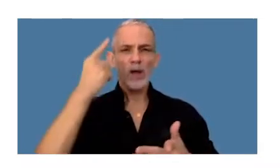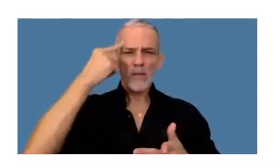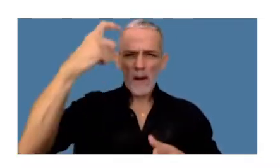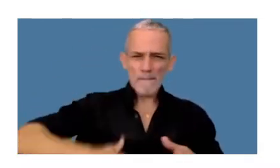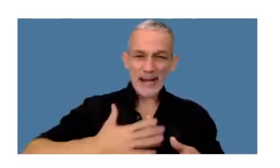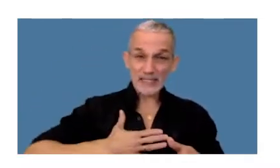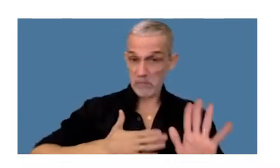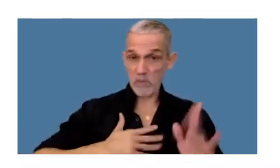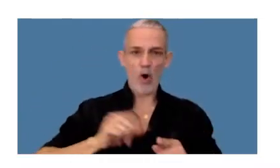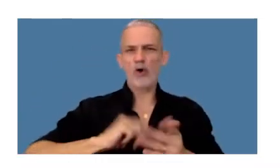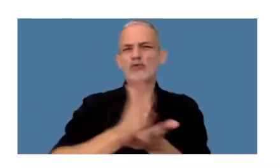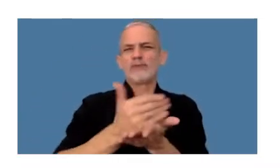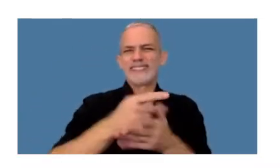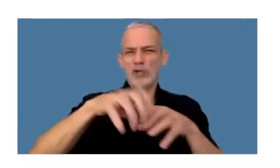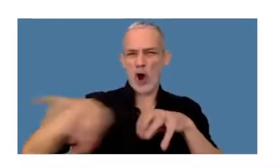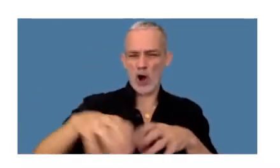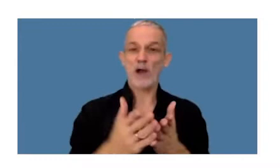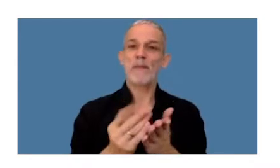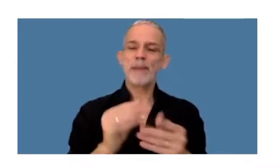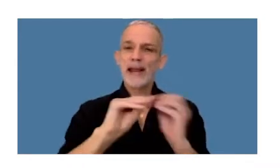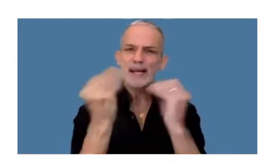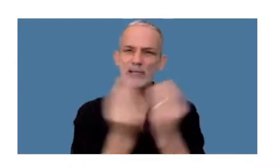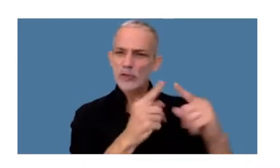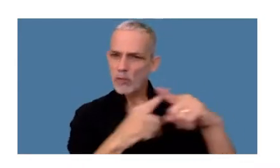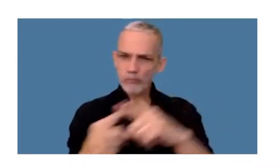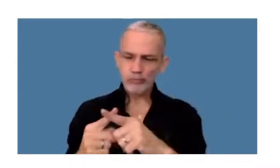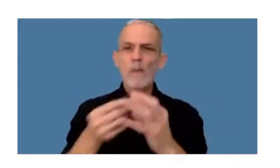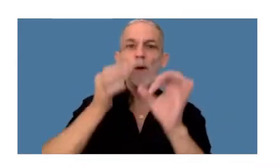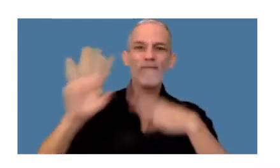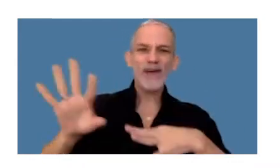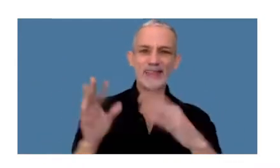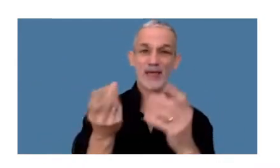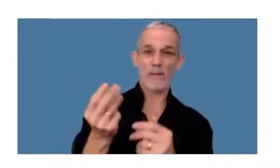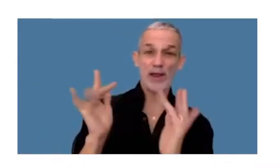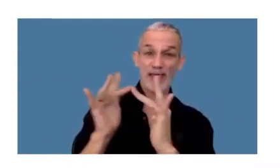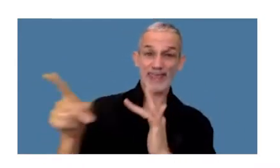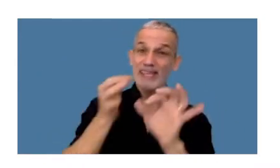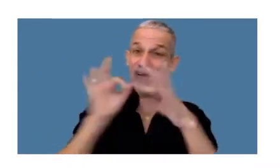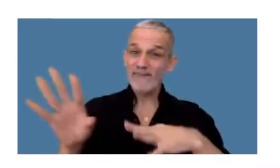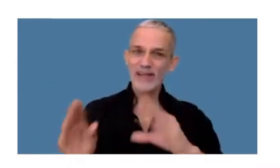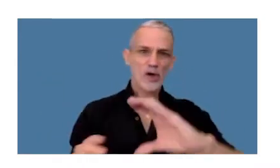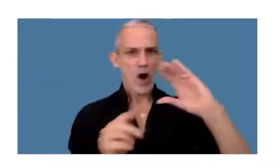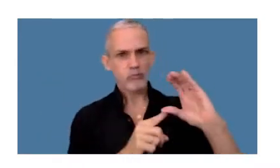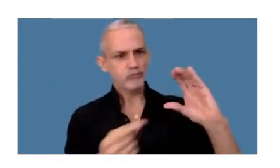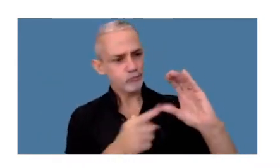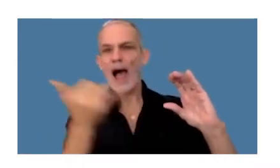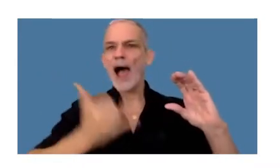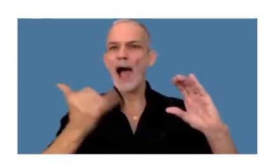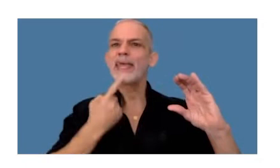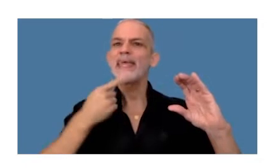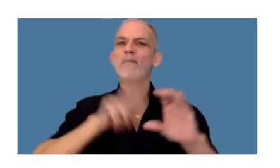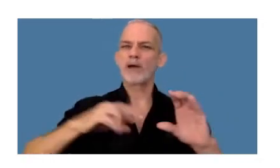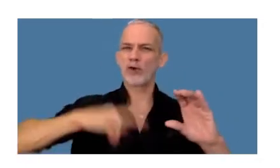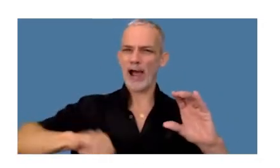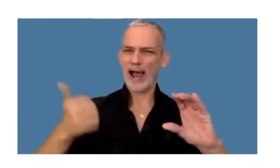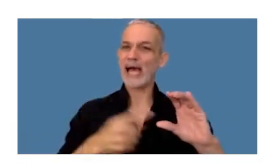humana o sucesión indivisa los resultados positivos por la enajenación de monedas digitales pasaron a estar alcanzadas por el impuesto a